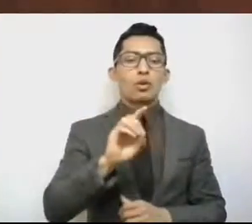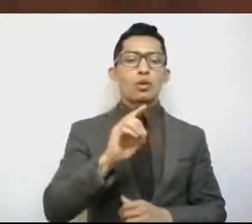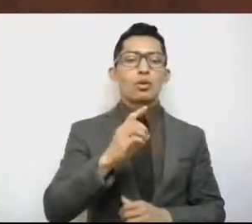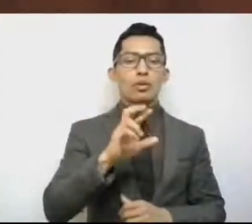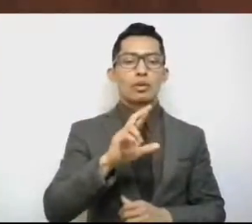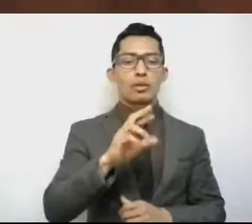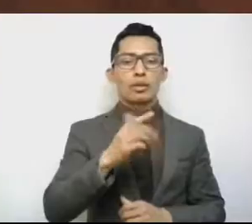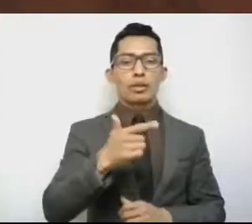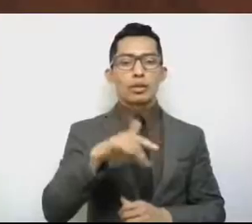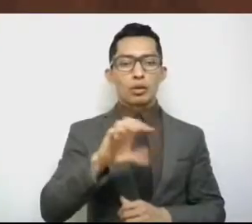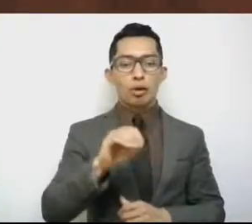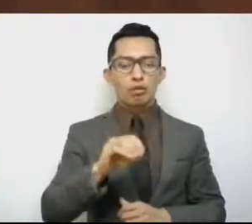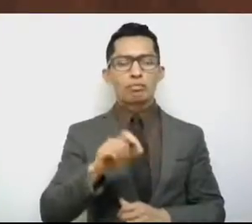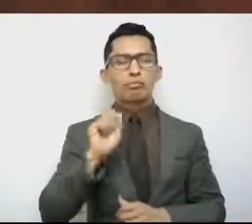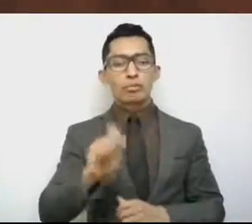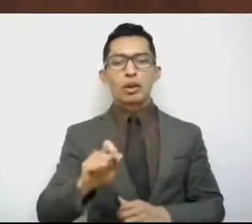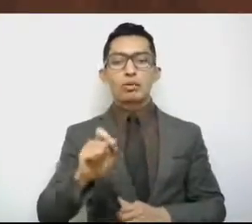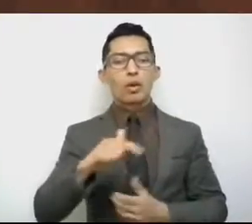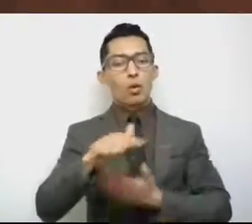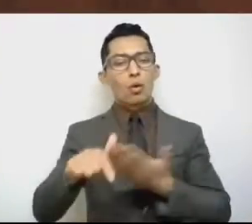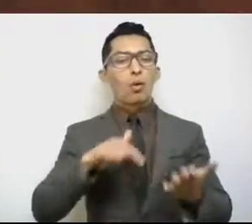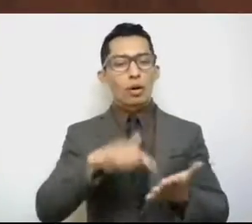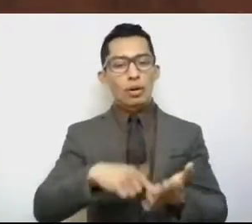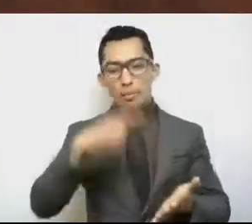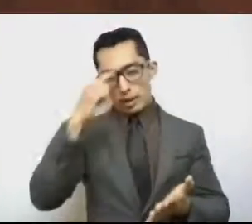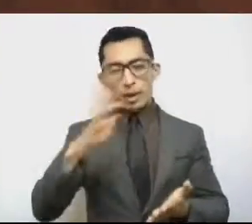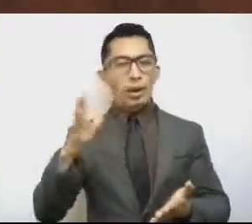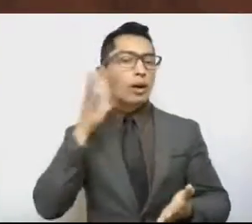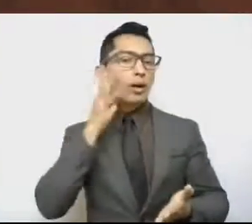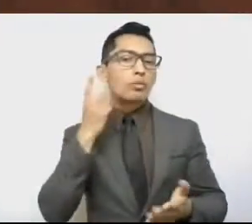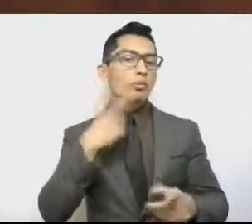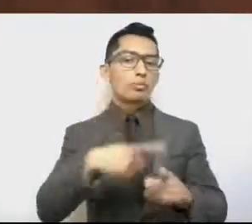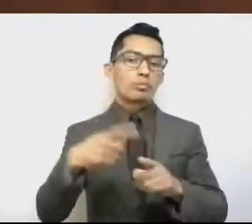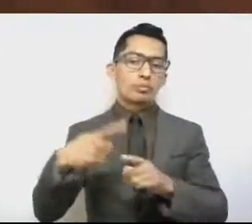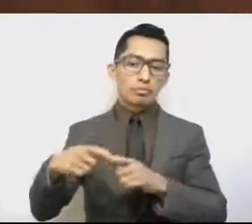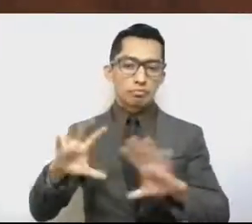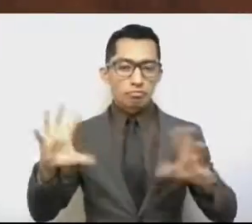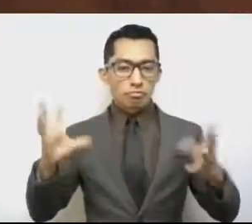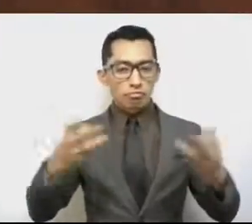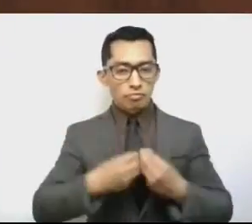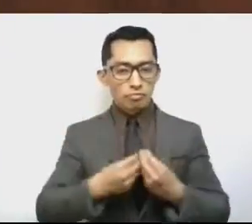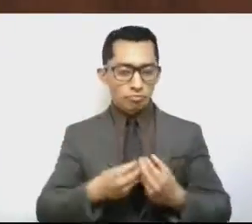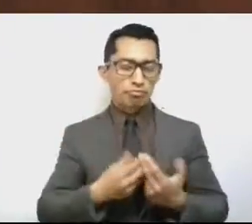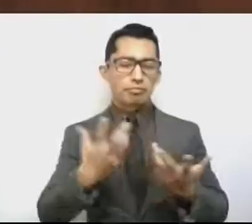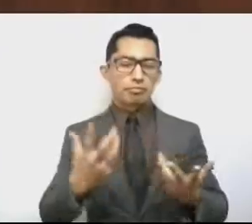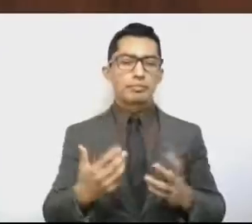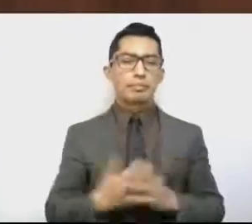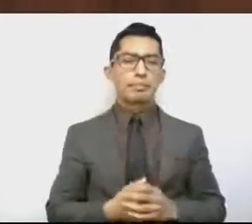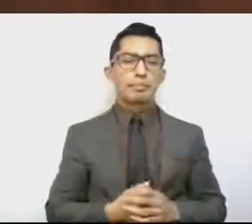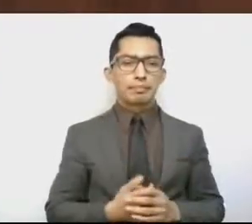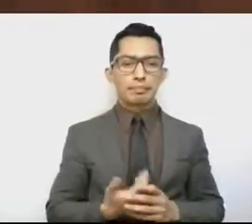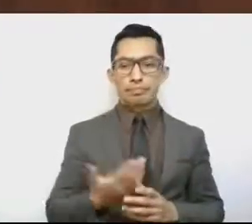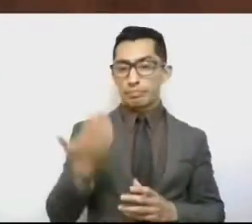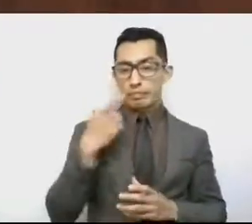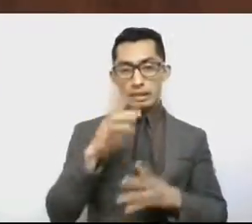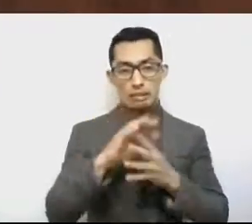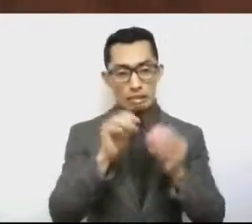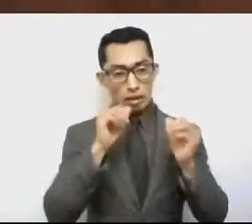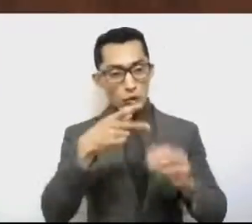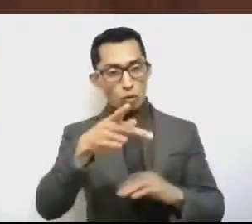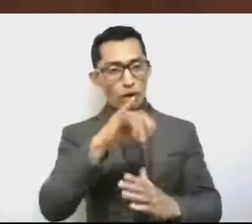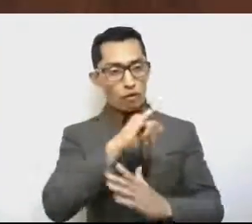esta la Casa de la Pluralidad Política. Después de escuchar este ejercicio de rendición de cuentas,